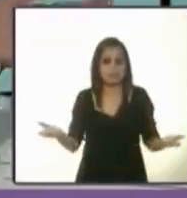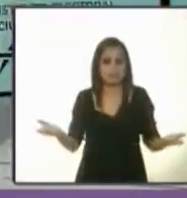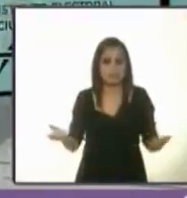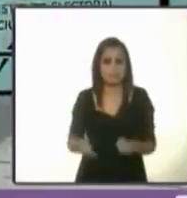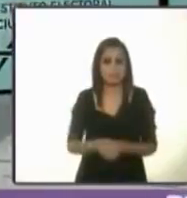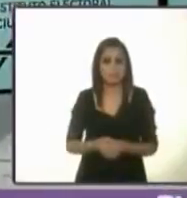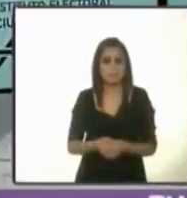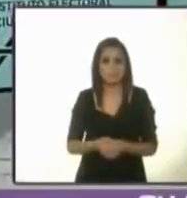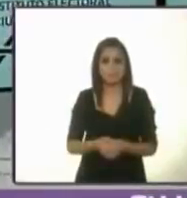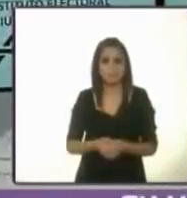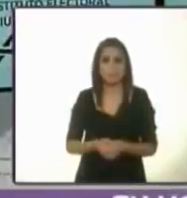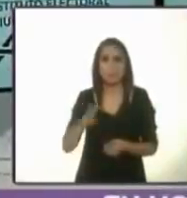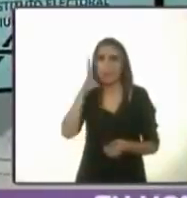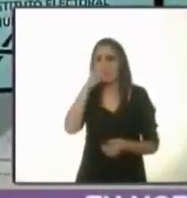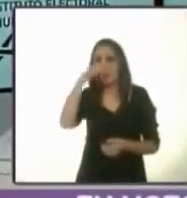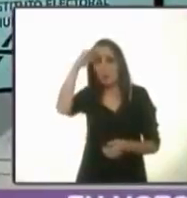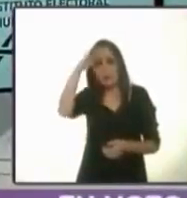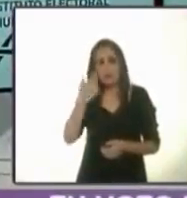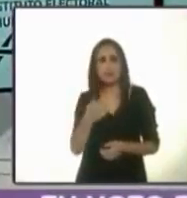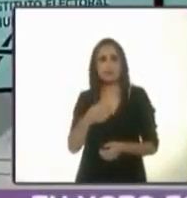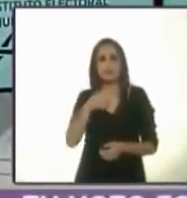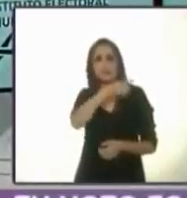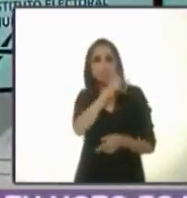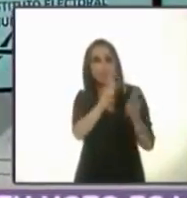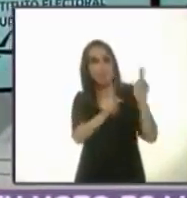No pueden hablar de corrupción